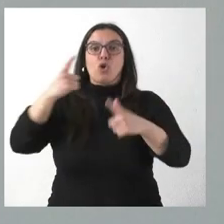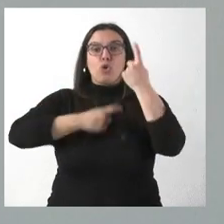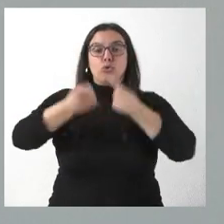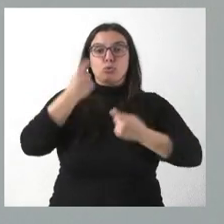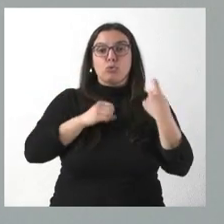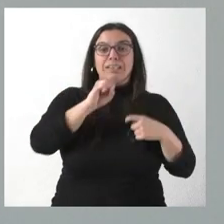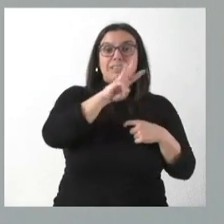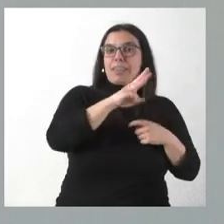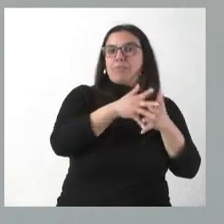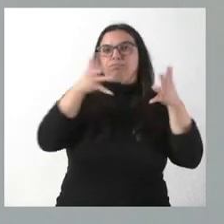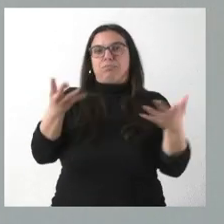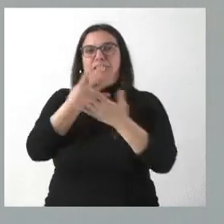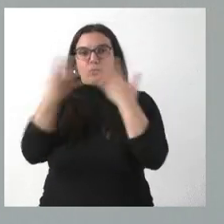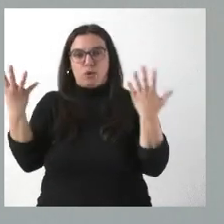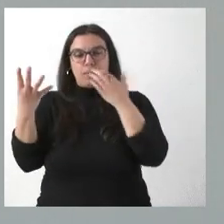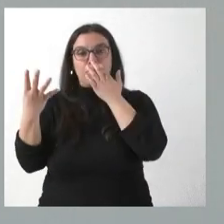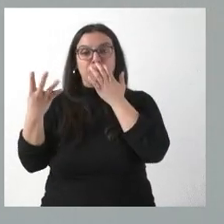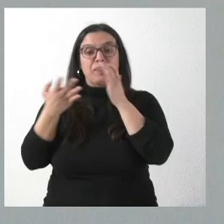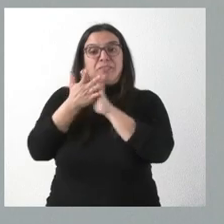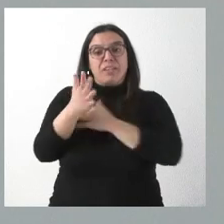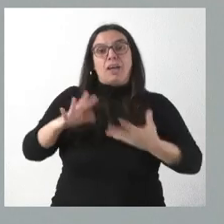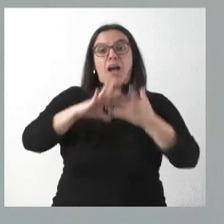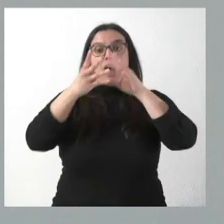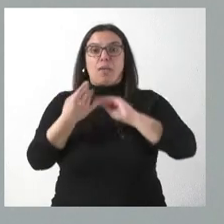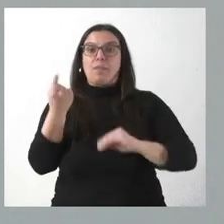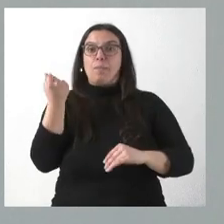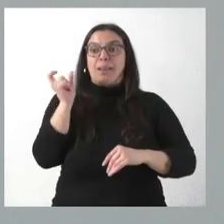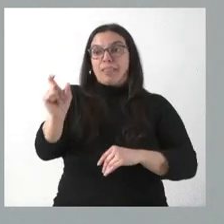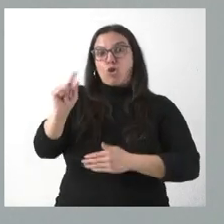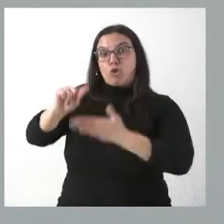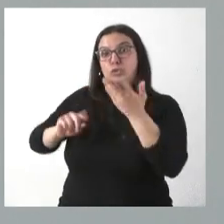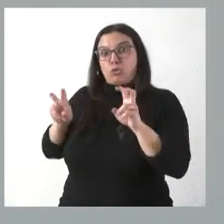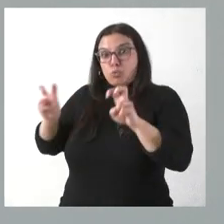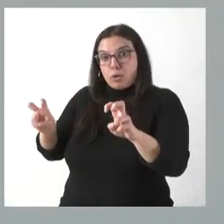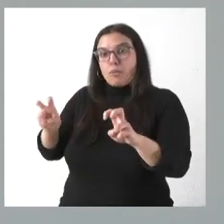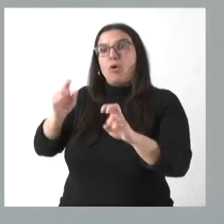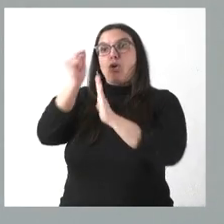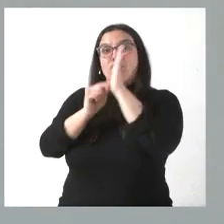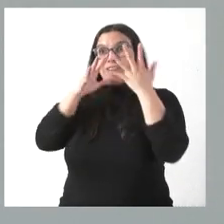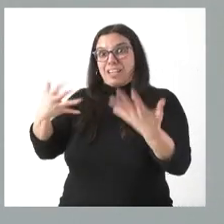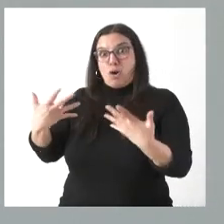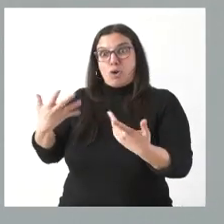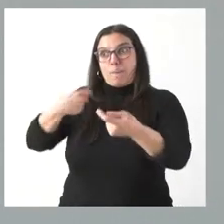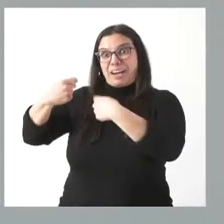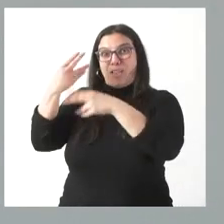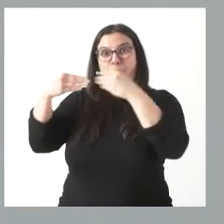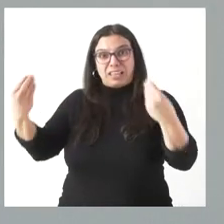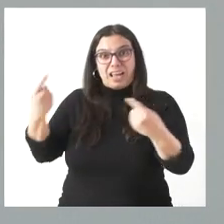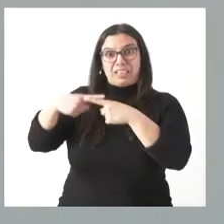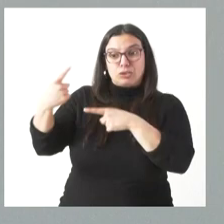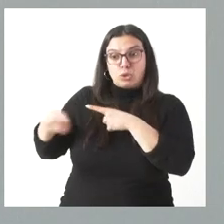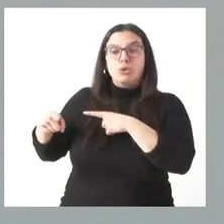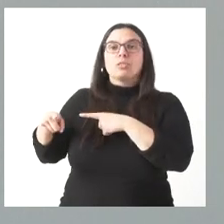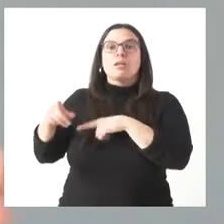19. Con esto lo que nos permitimos es adaptar el nuevo precio del contrato a las condiciones del mercado y, por tanto, posibilitar que se presenten